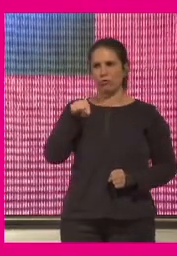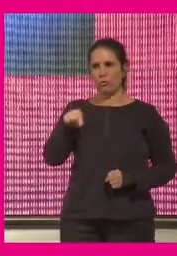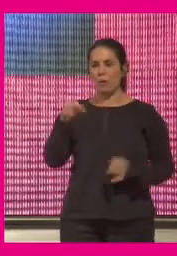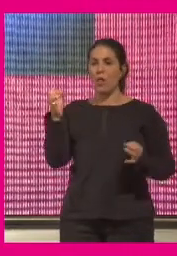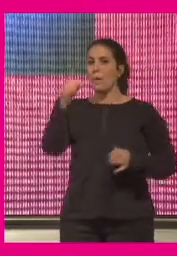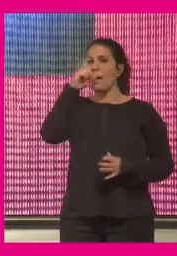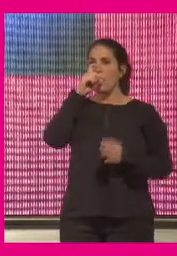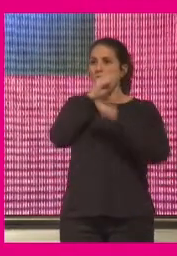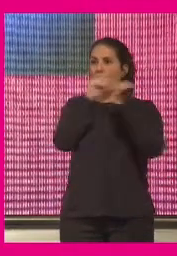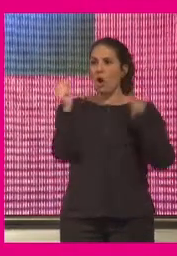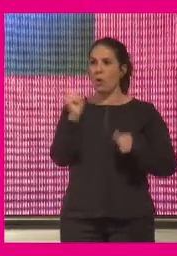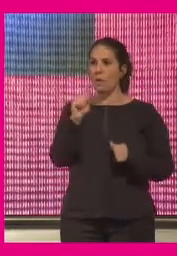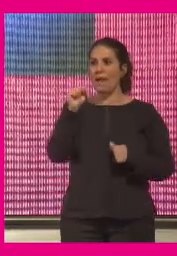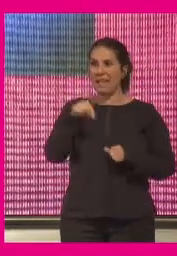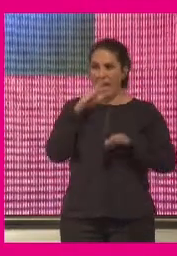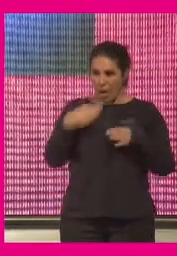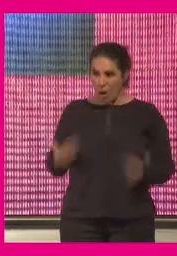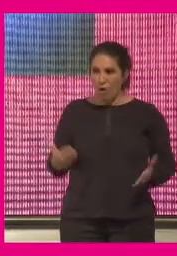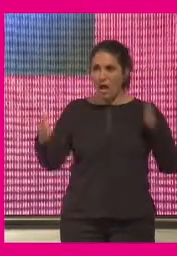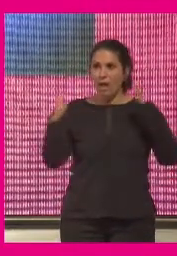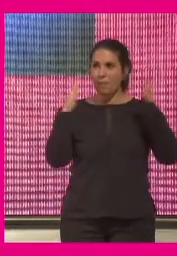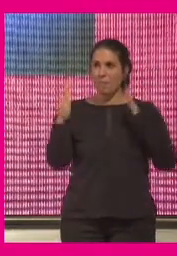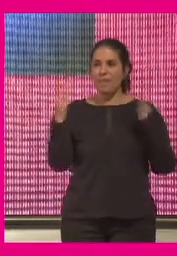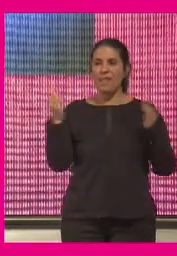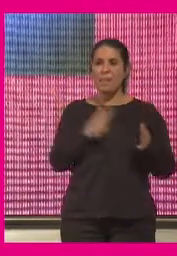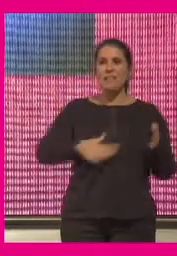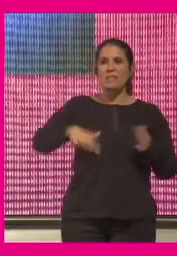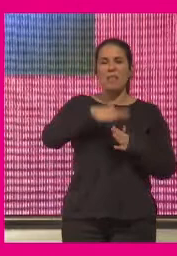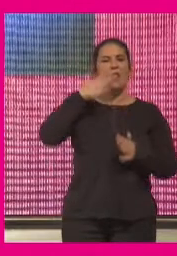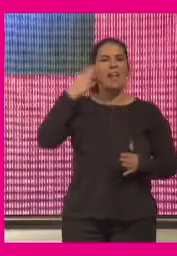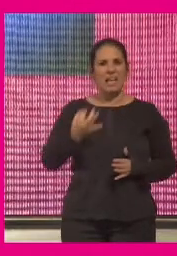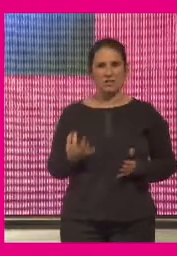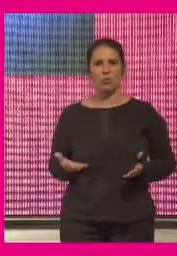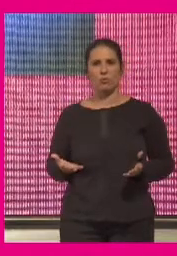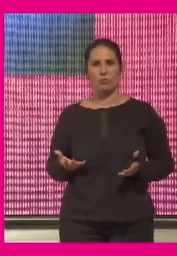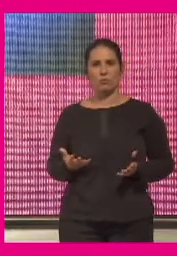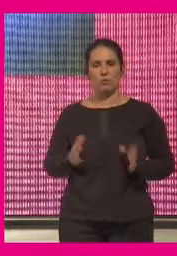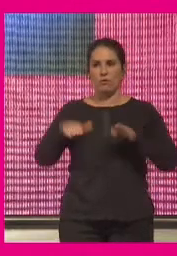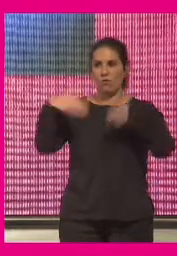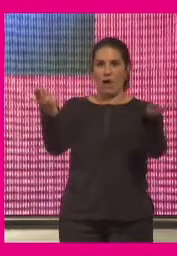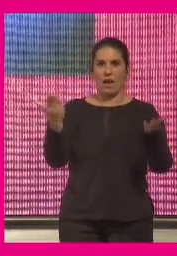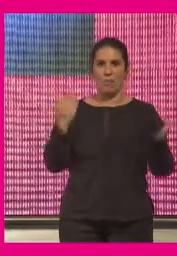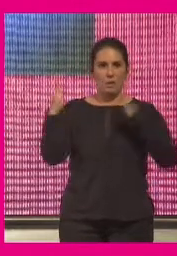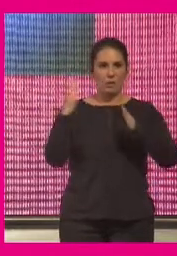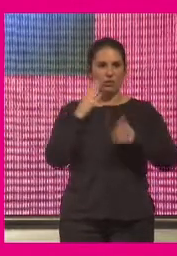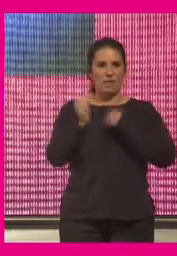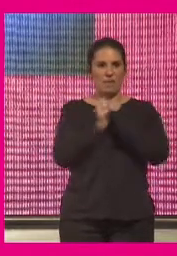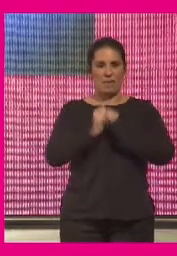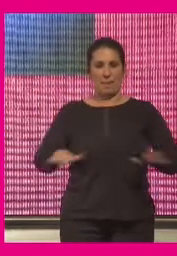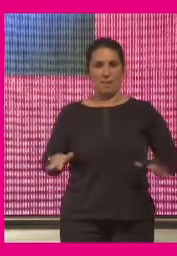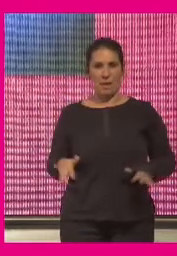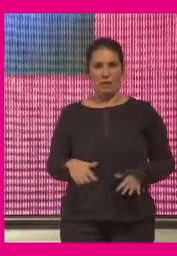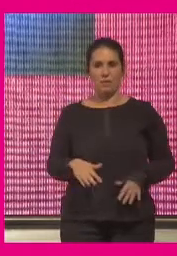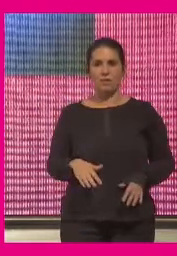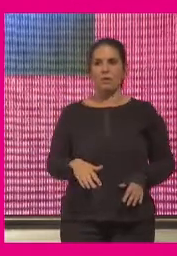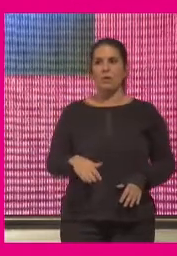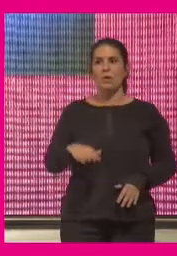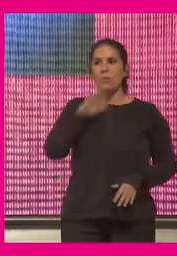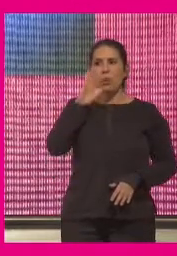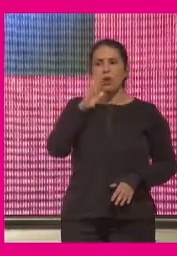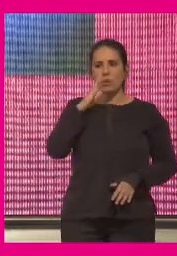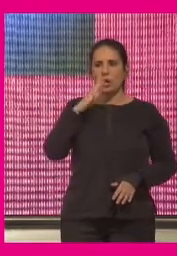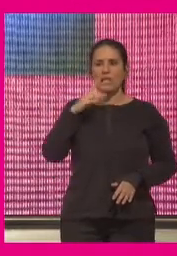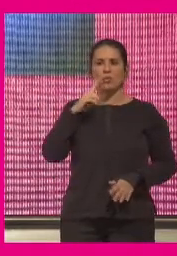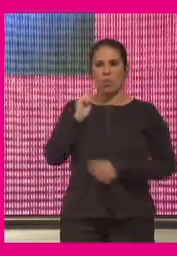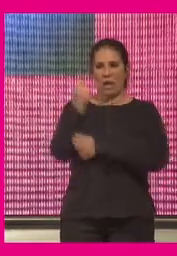cuenta que el cuerpo se ha convertido en estos momentos en un espacio de riesgo en momentos de pandemia entonces creo que hay todo un